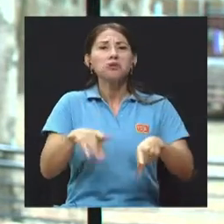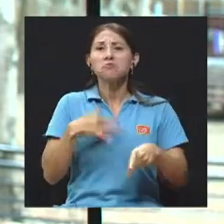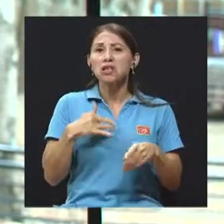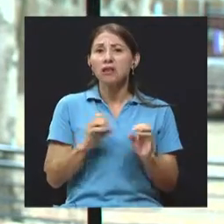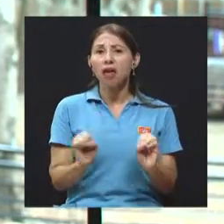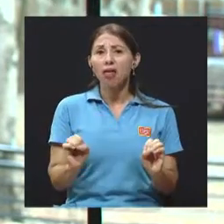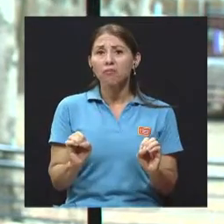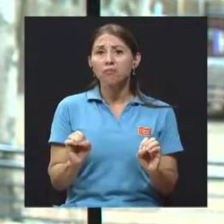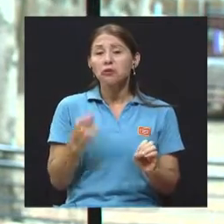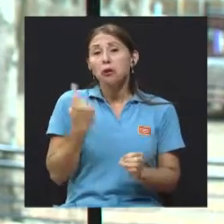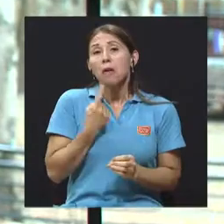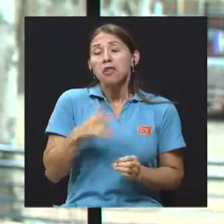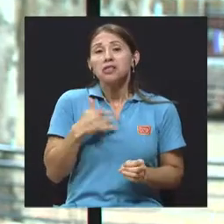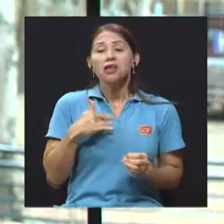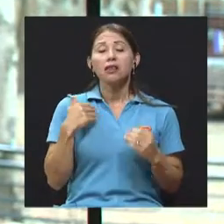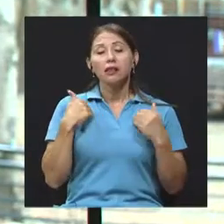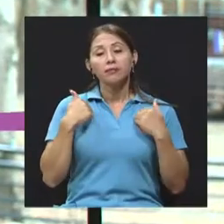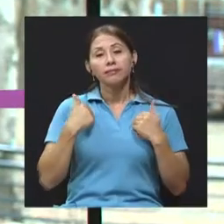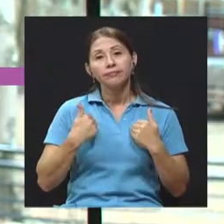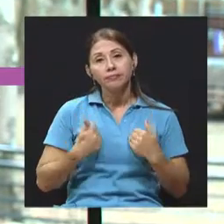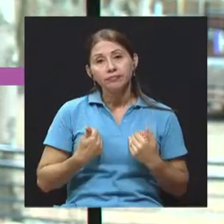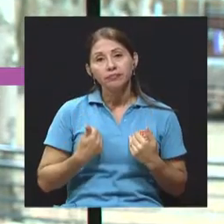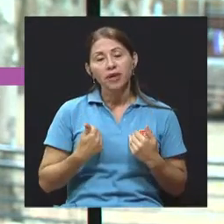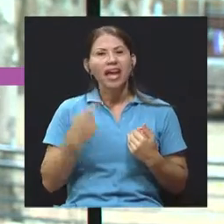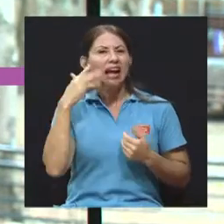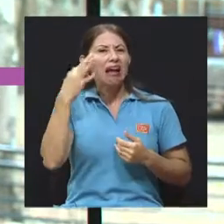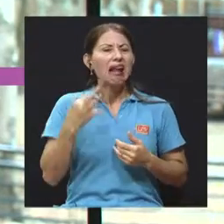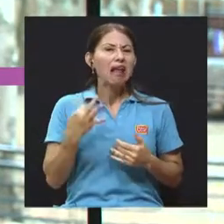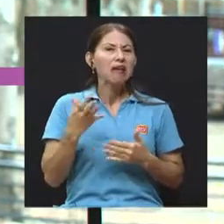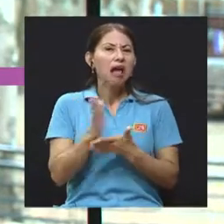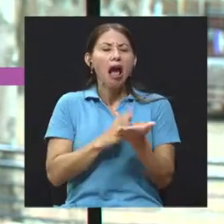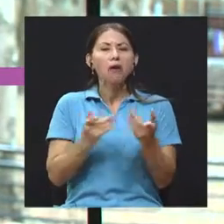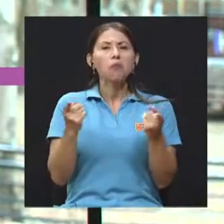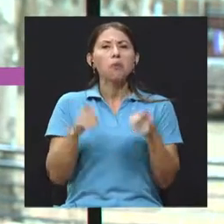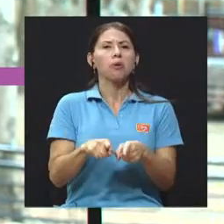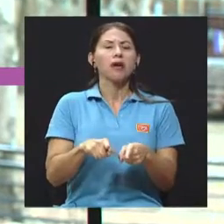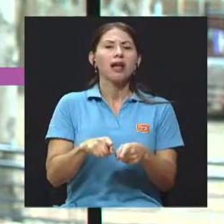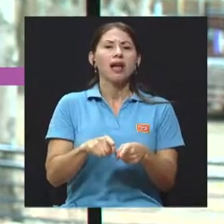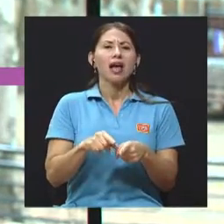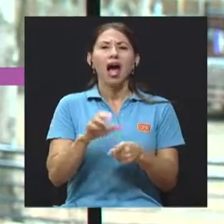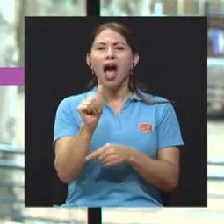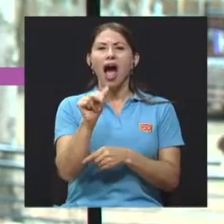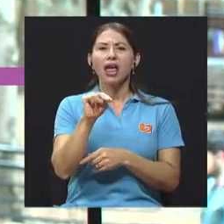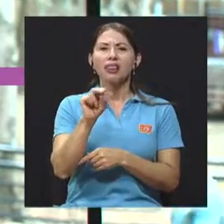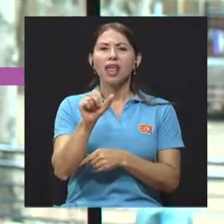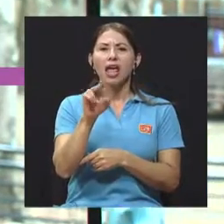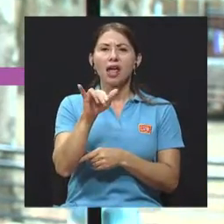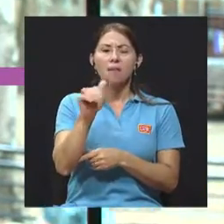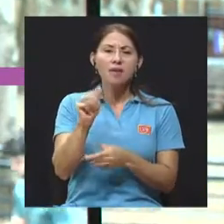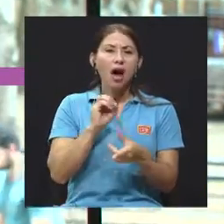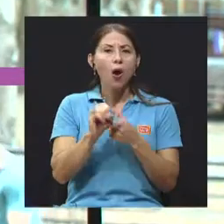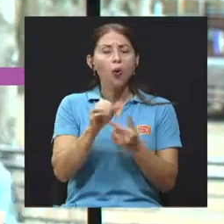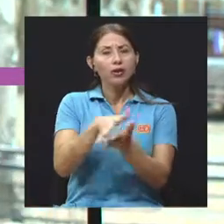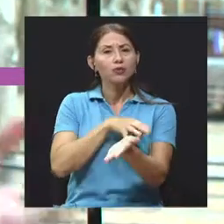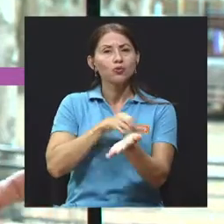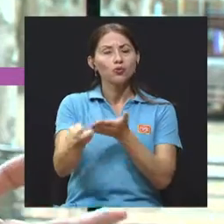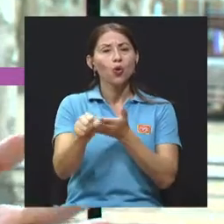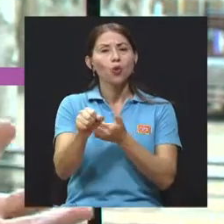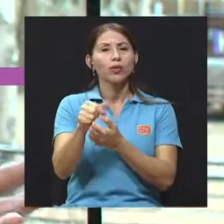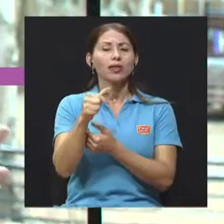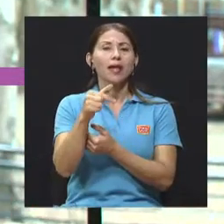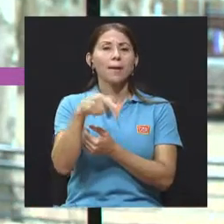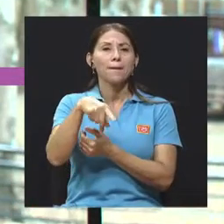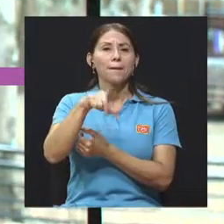final lo que tiene es una enfermedad que está manifestándose por anemia, destrucción de plaquetas, destrucción de glóbulos blancos. Otra forma de